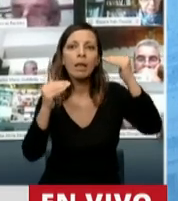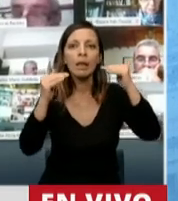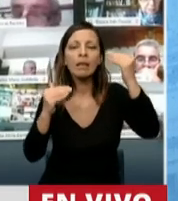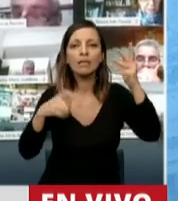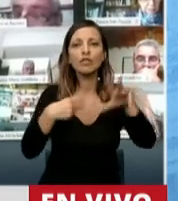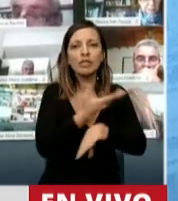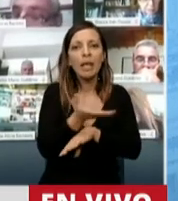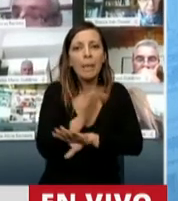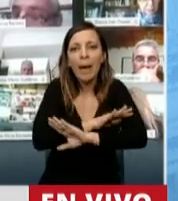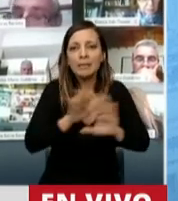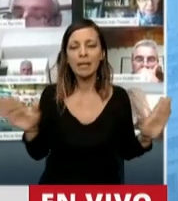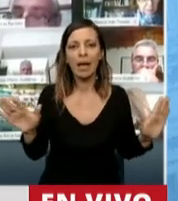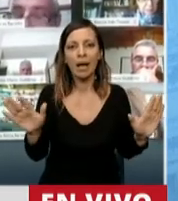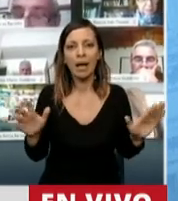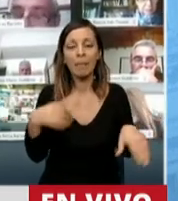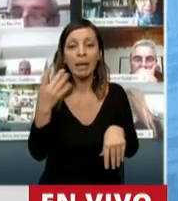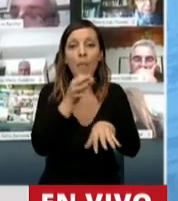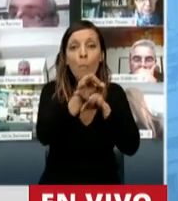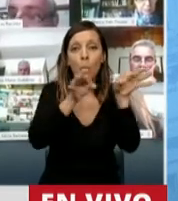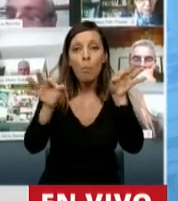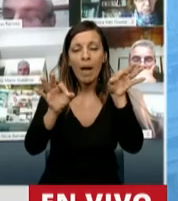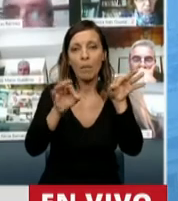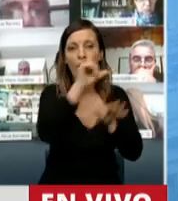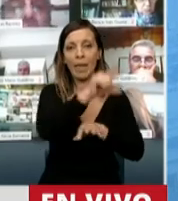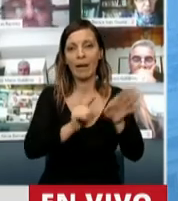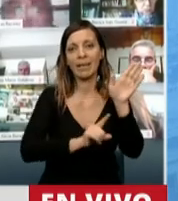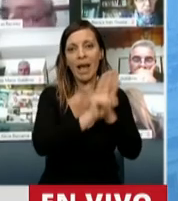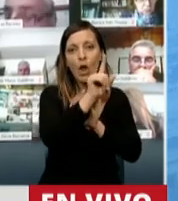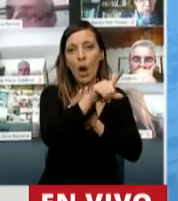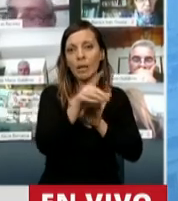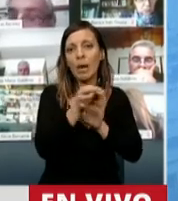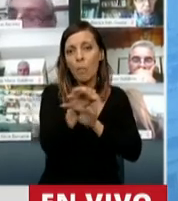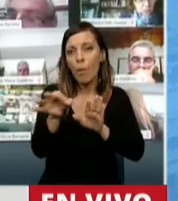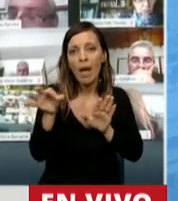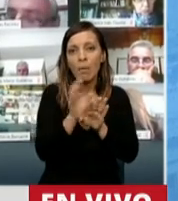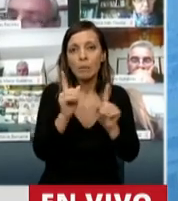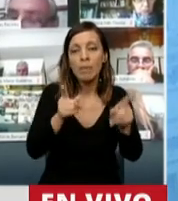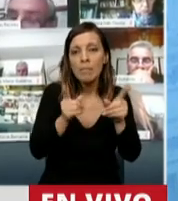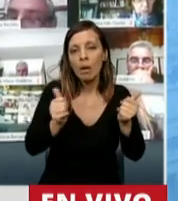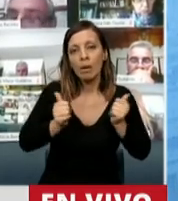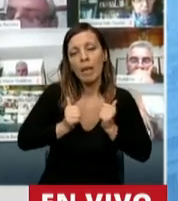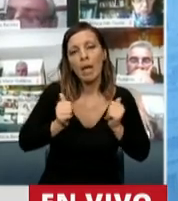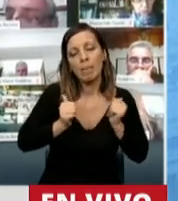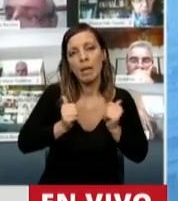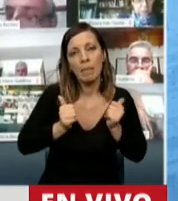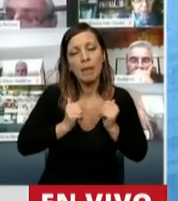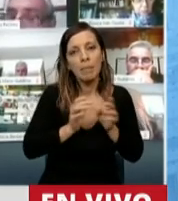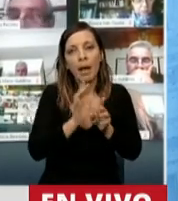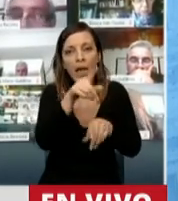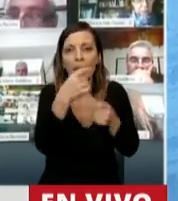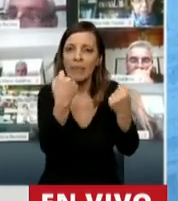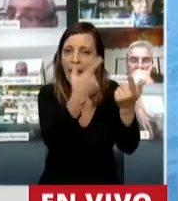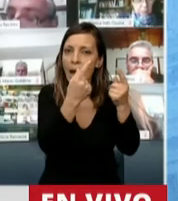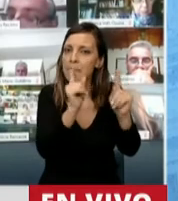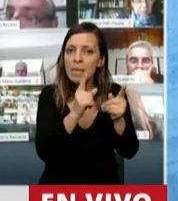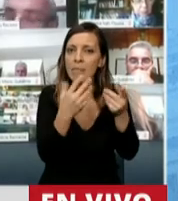y para que nuestros pueblos del norte argentino, tan sufridos, que siguen esperando puedan tener las mismas oportunidades